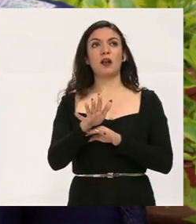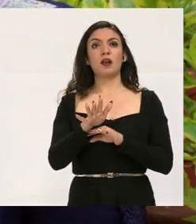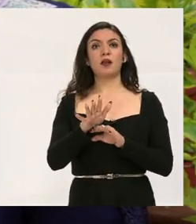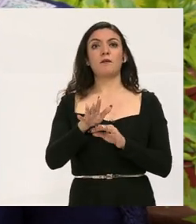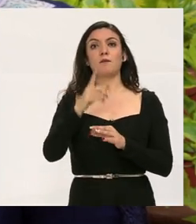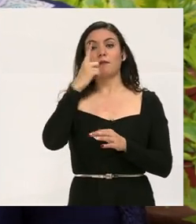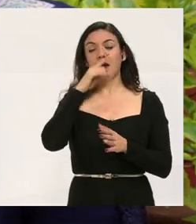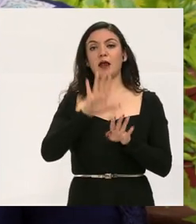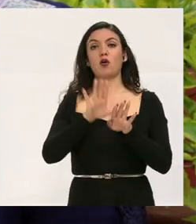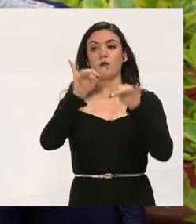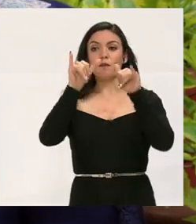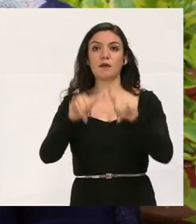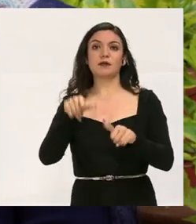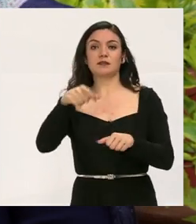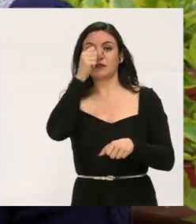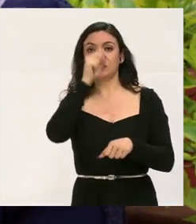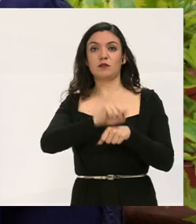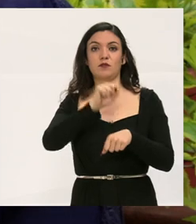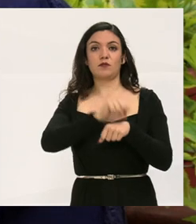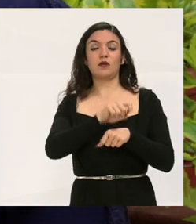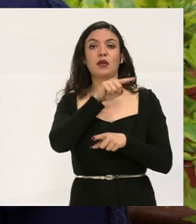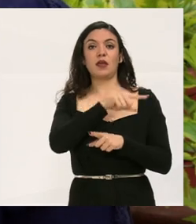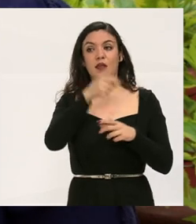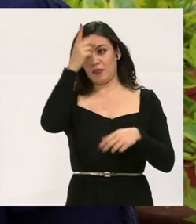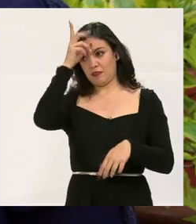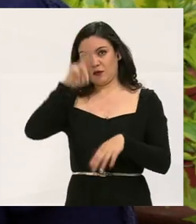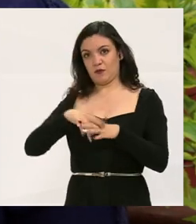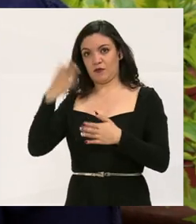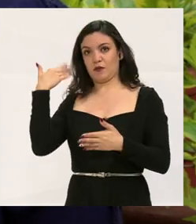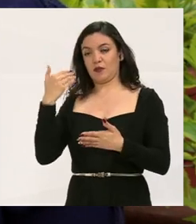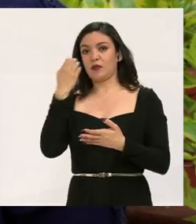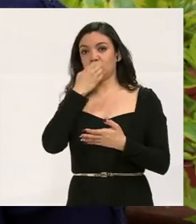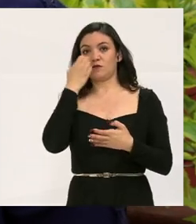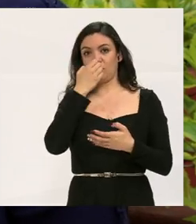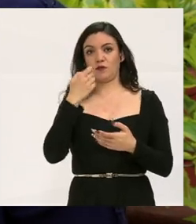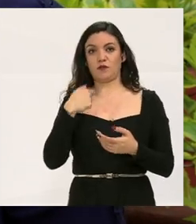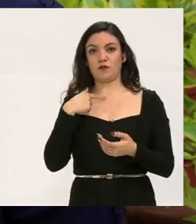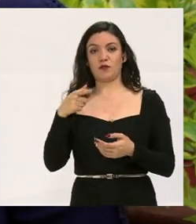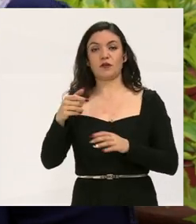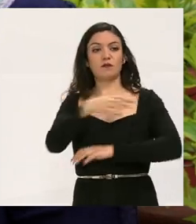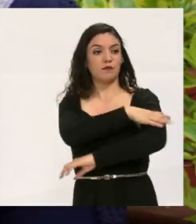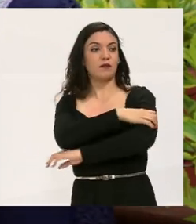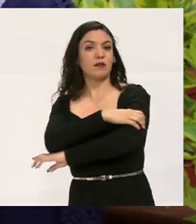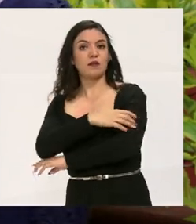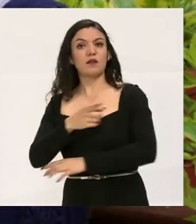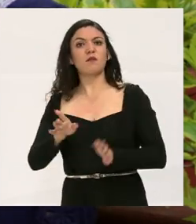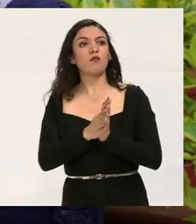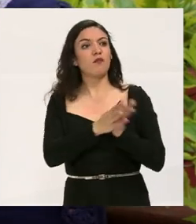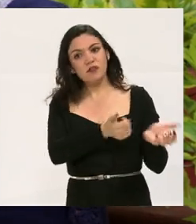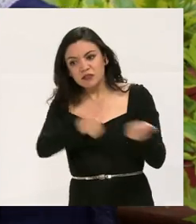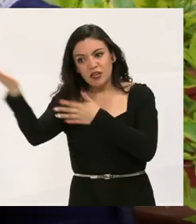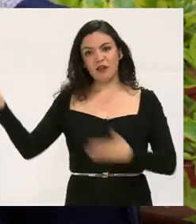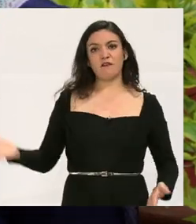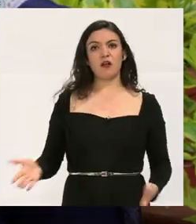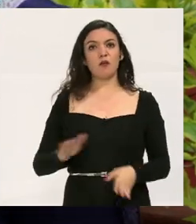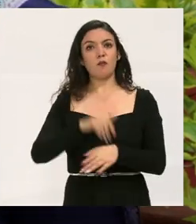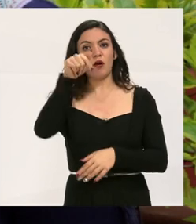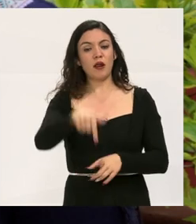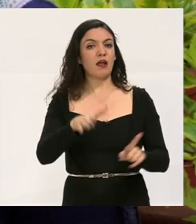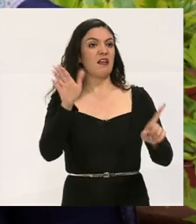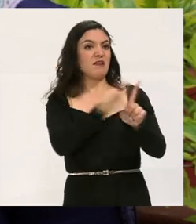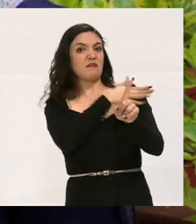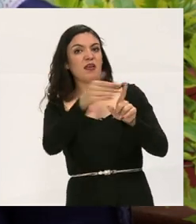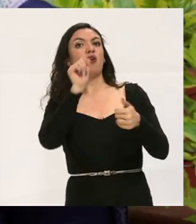En cuanto a permanecer en la secundaria, de hecho, el director de la escuela me tomó del brazo y me decía, lléveselo, o sea,